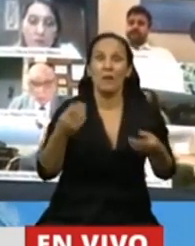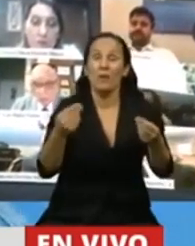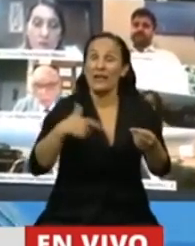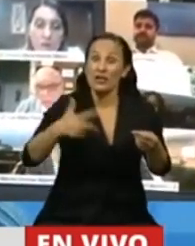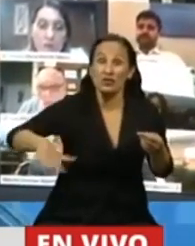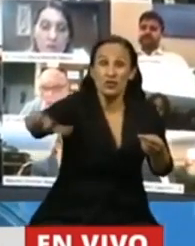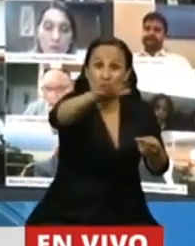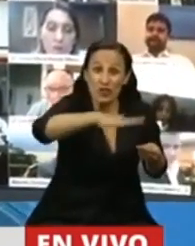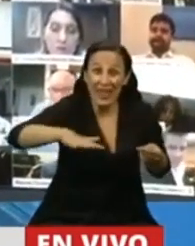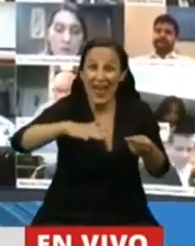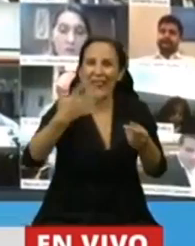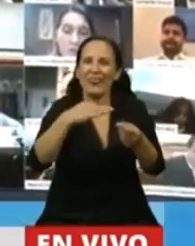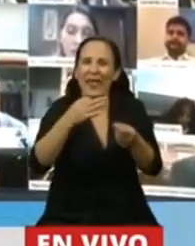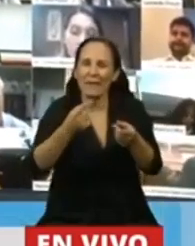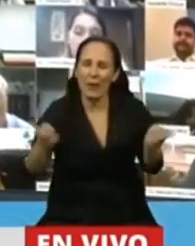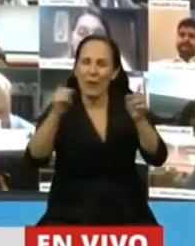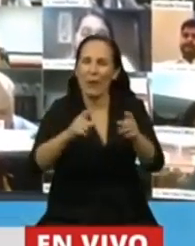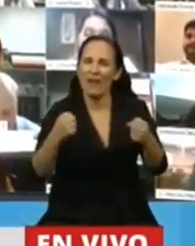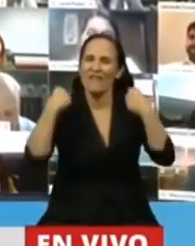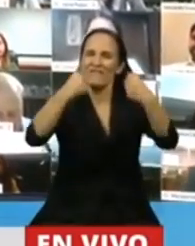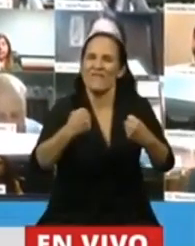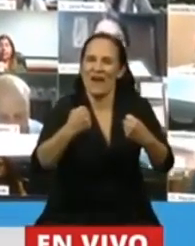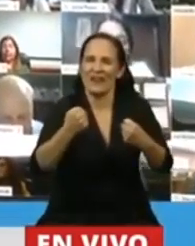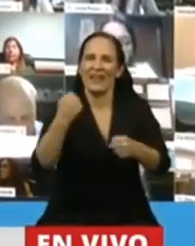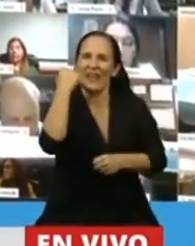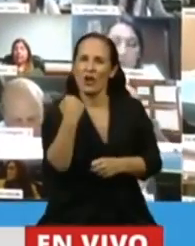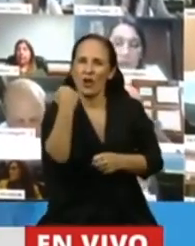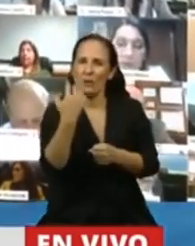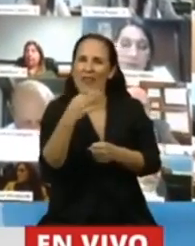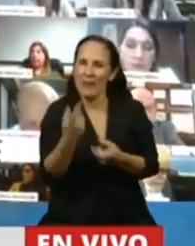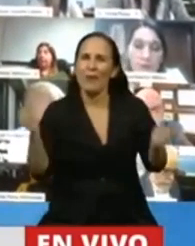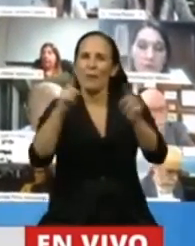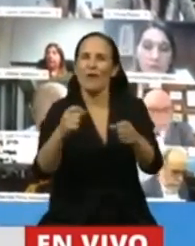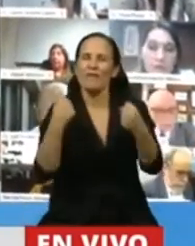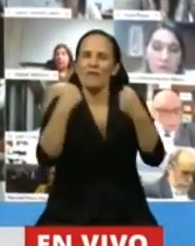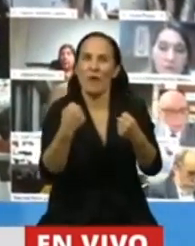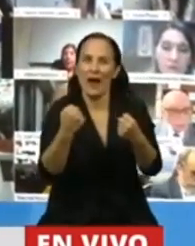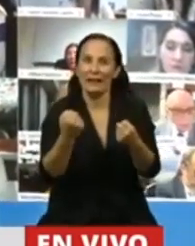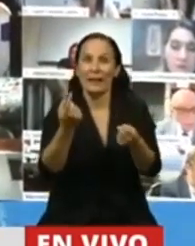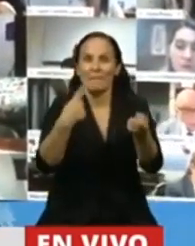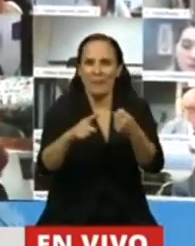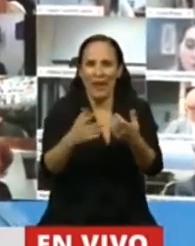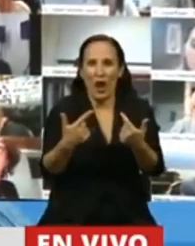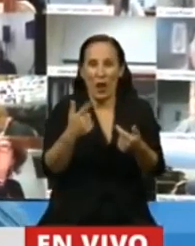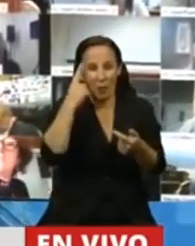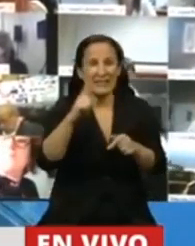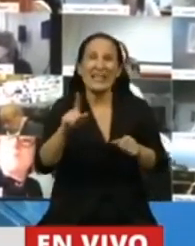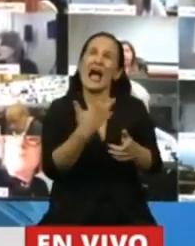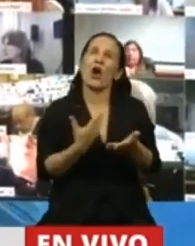social y económica del país sin saber todavía lo que pasa globalmente va a llevar más de un gobierno,